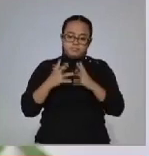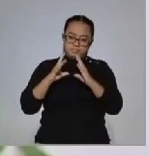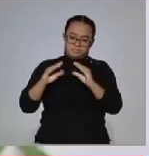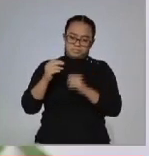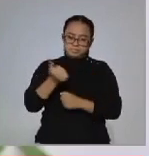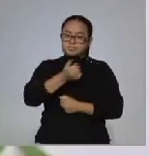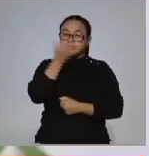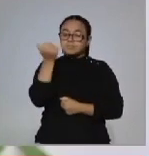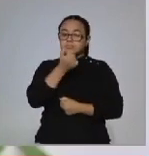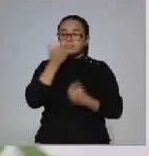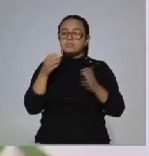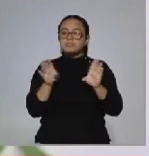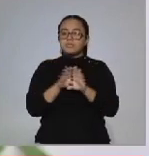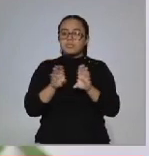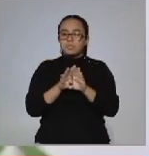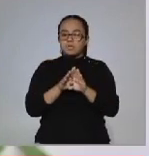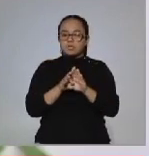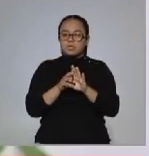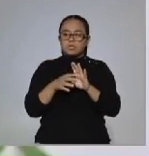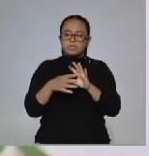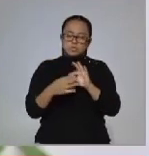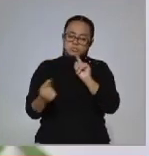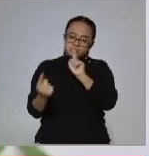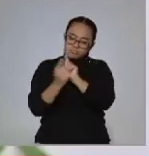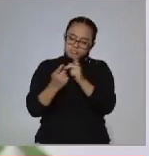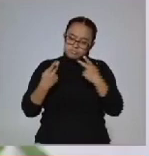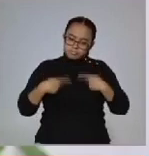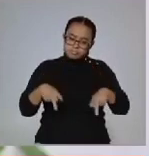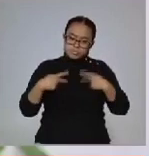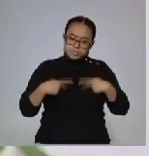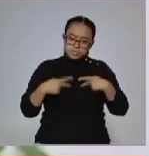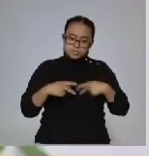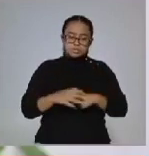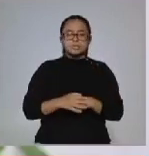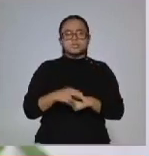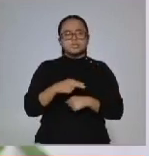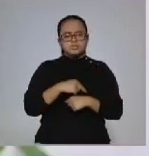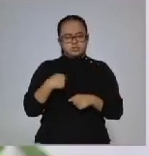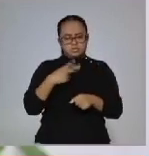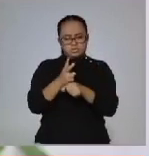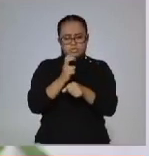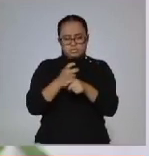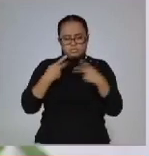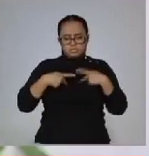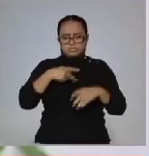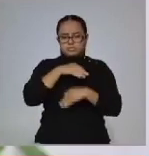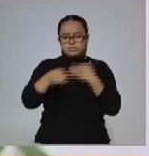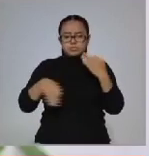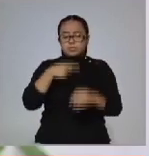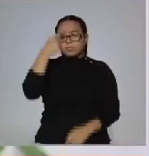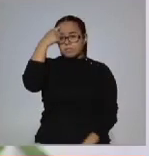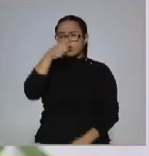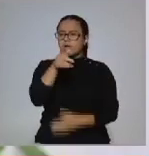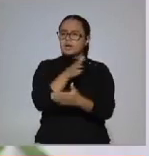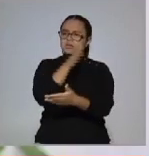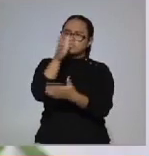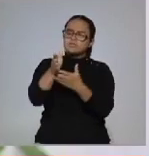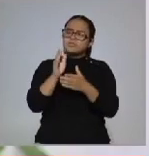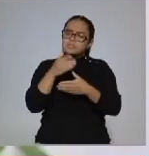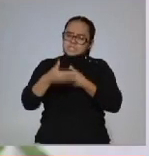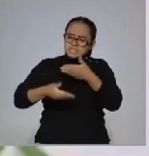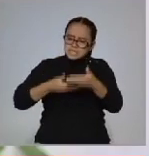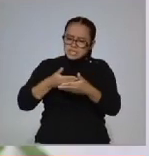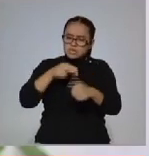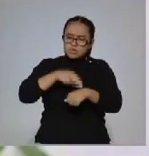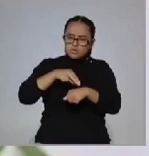nuestros alumnos, la manera en la cual abordamos a nuestros pacientes. Entonces, no queda más que invitar al público en general a que puedan asistir a alguno de los